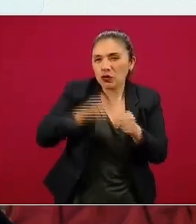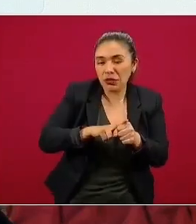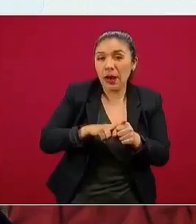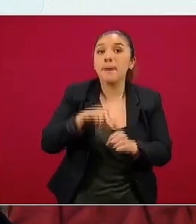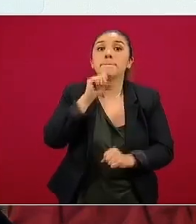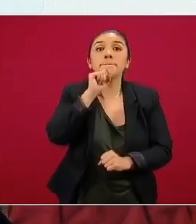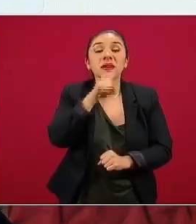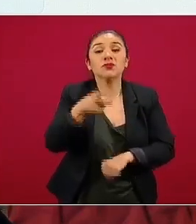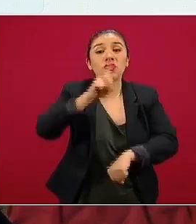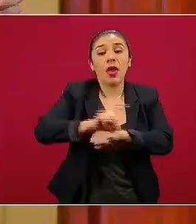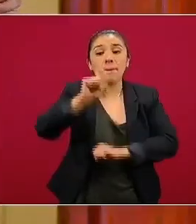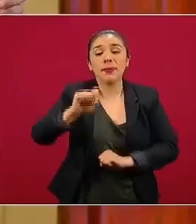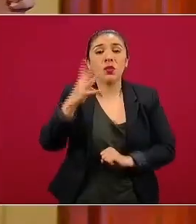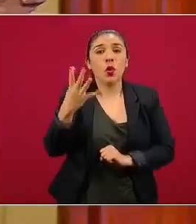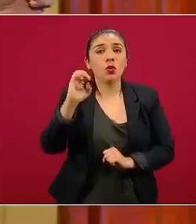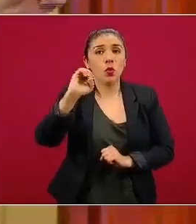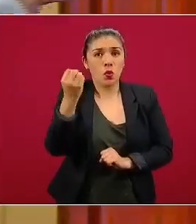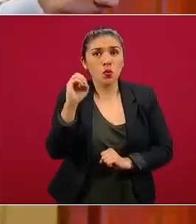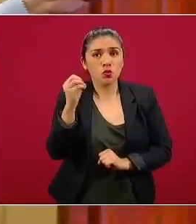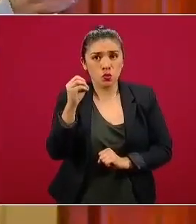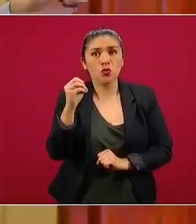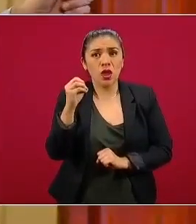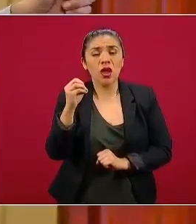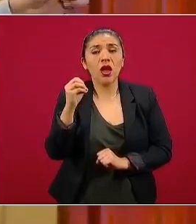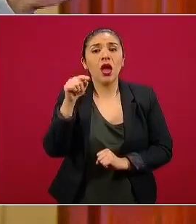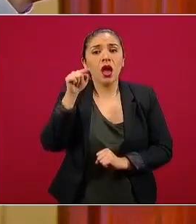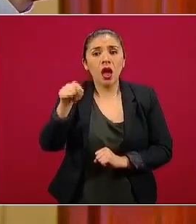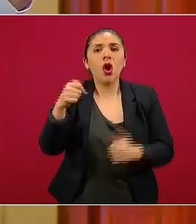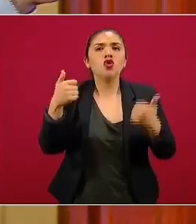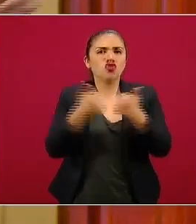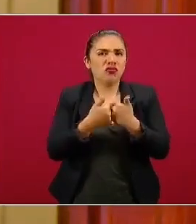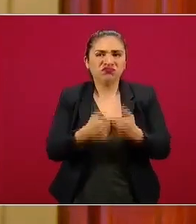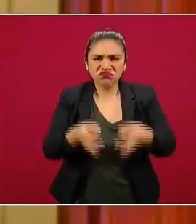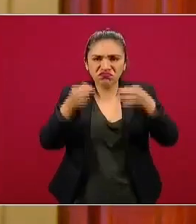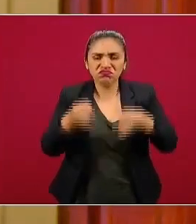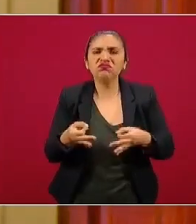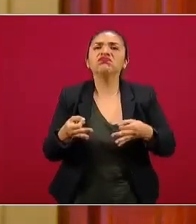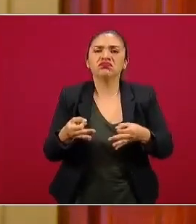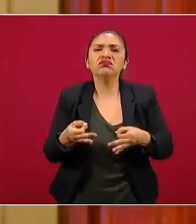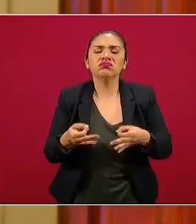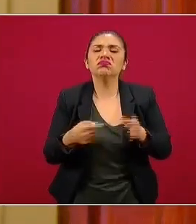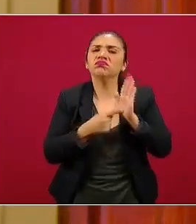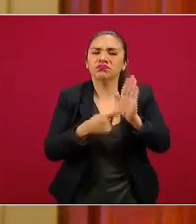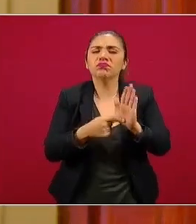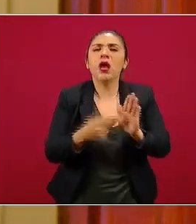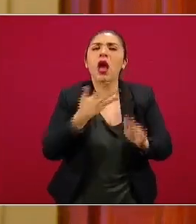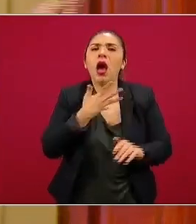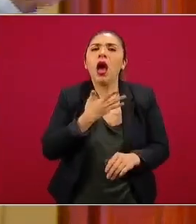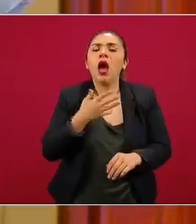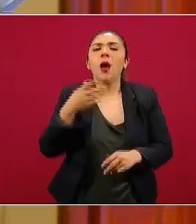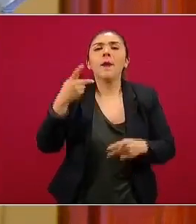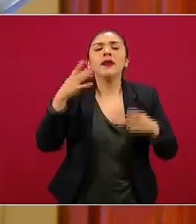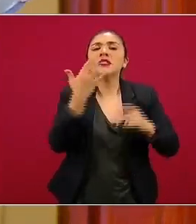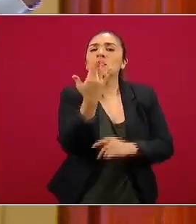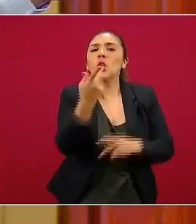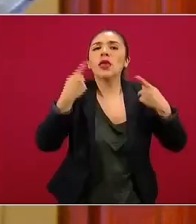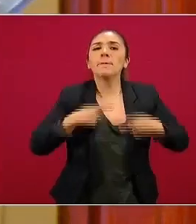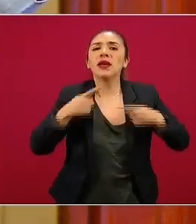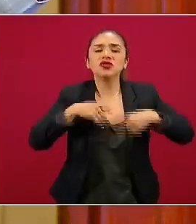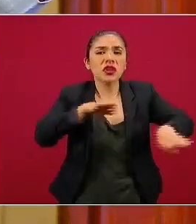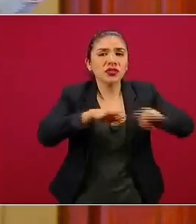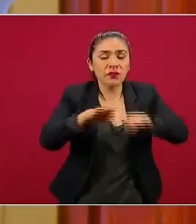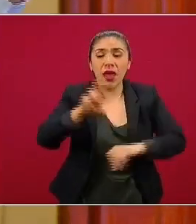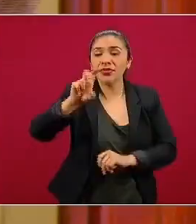el mismo 24 de octubre, y lo hizo por la vía oficial, puso a disposición del estado 50 profesionales, 30